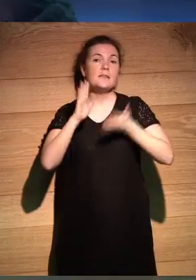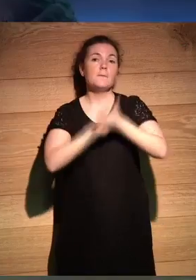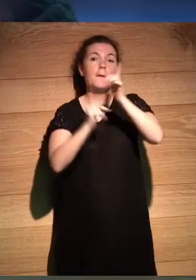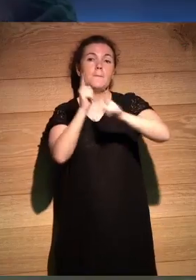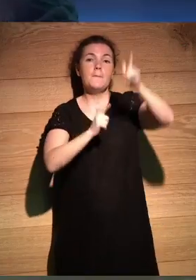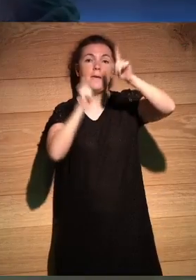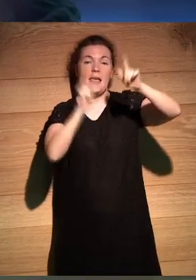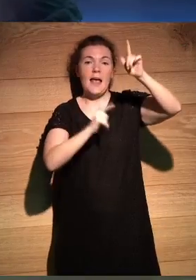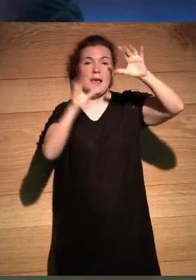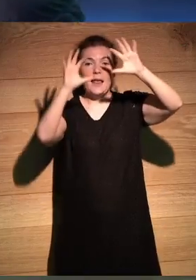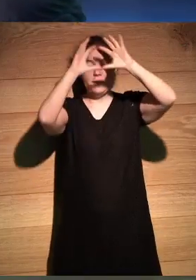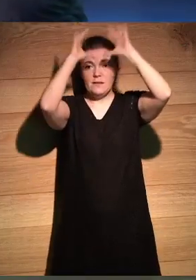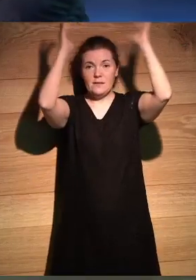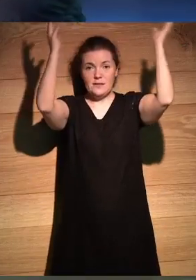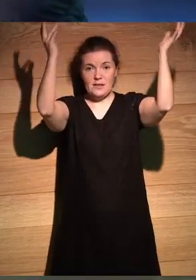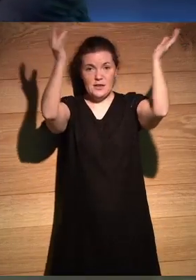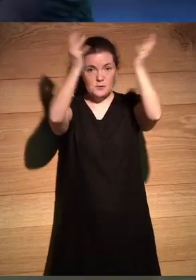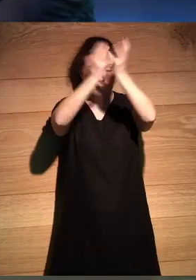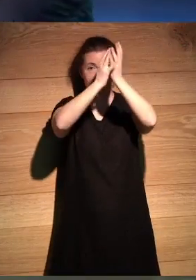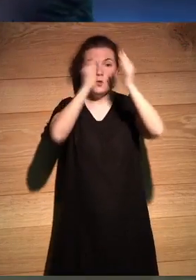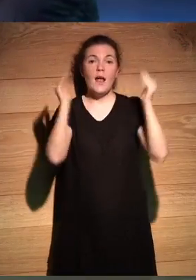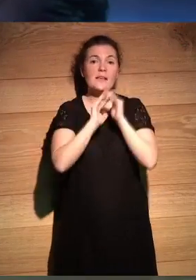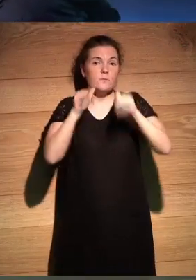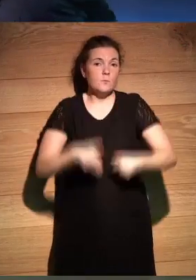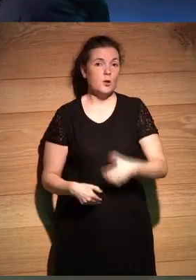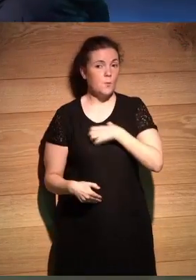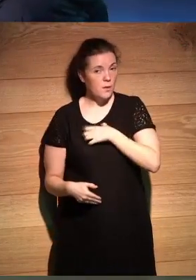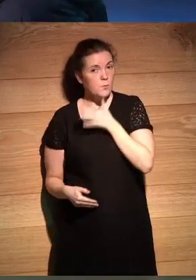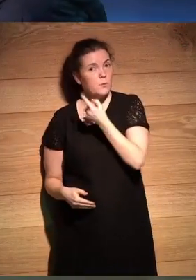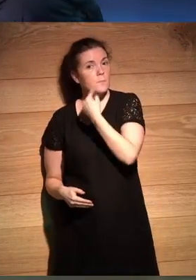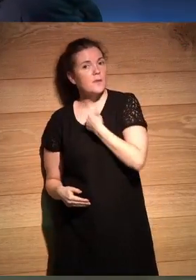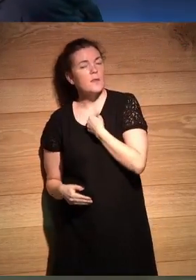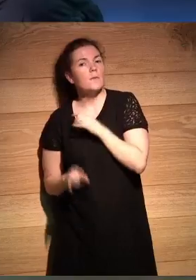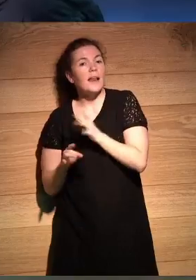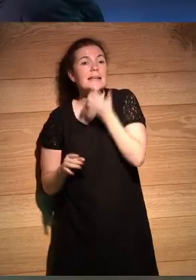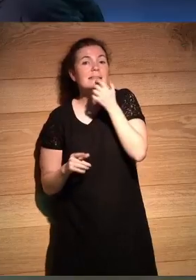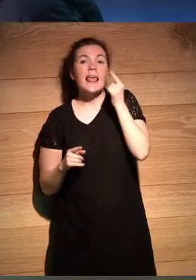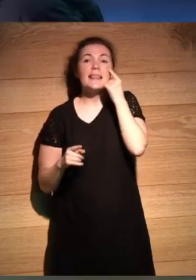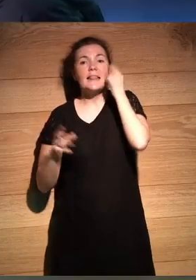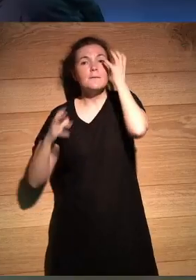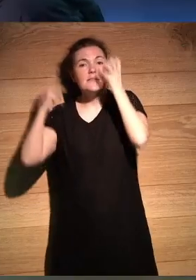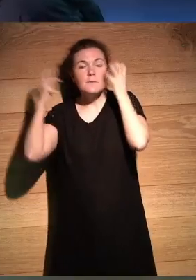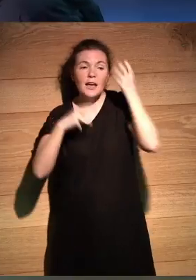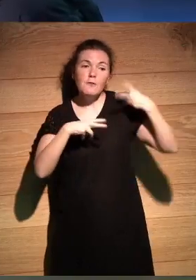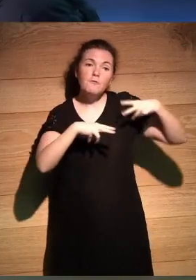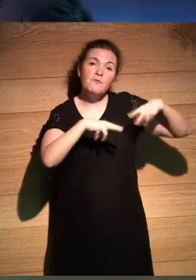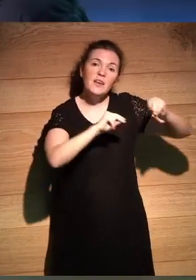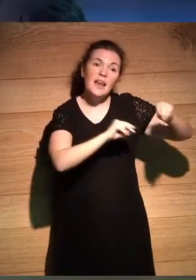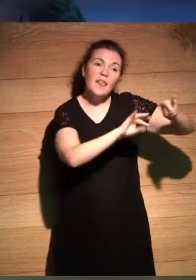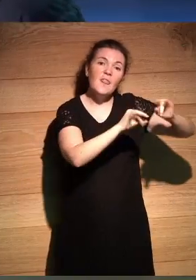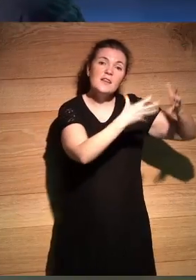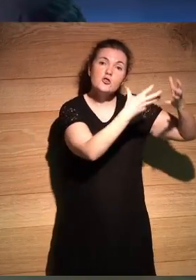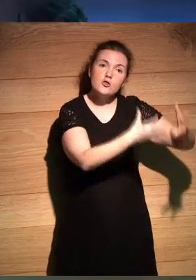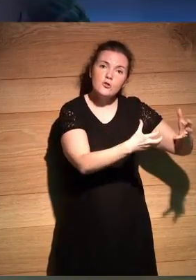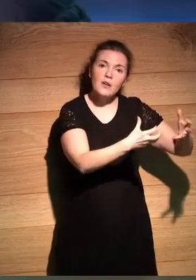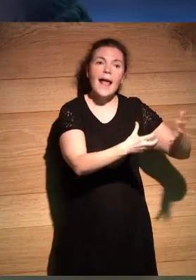sin poder volver a casa porque él me dijo además me dijo claramente me dijo si los detectives salvajes terminan en el desierto de Sonora quiero